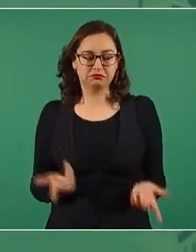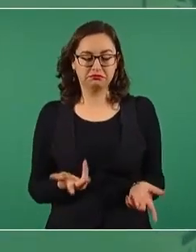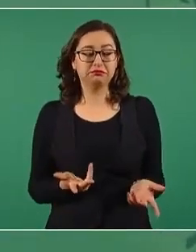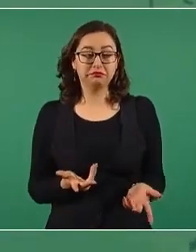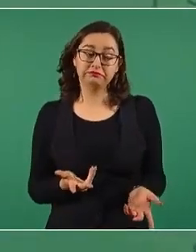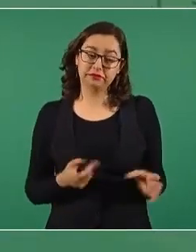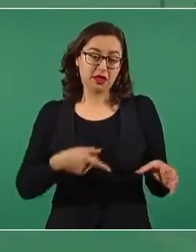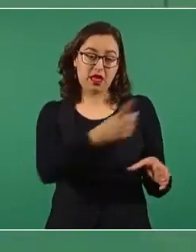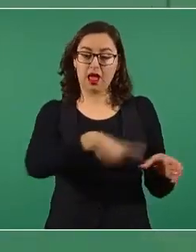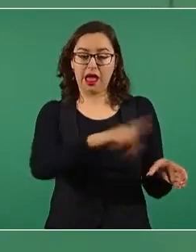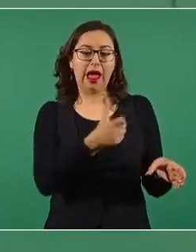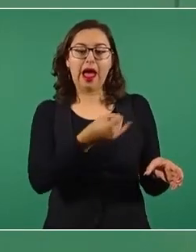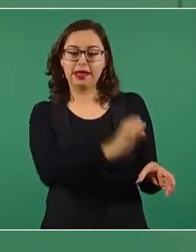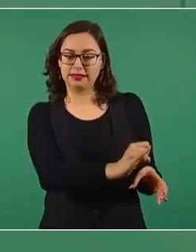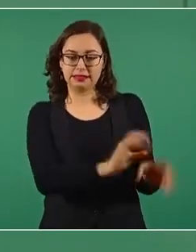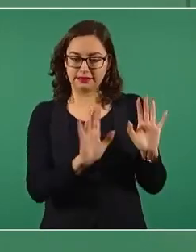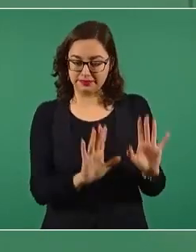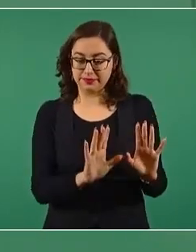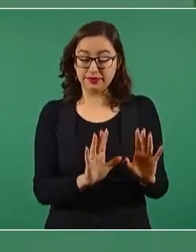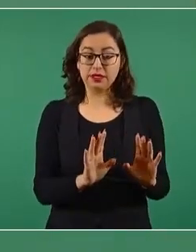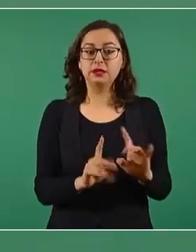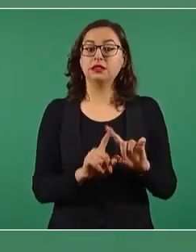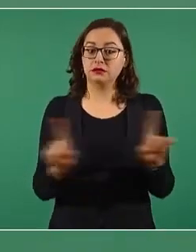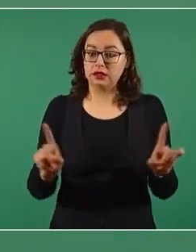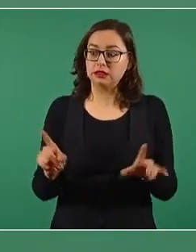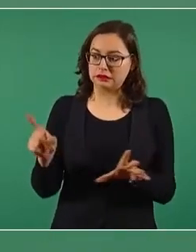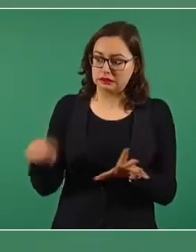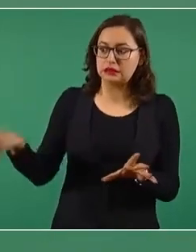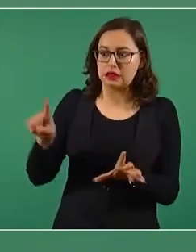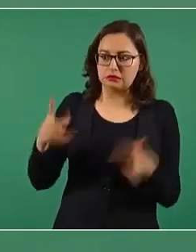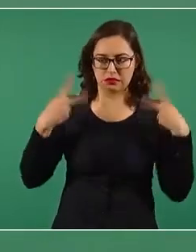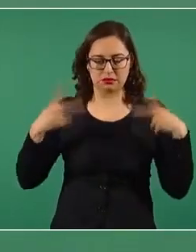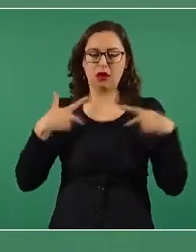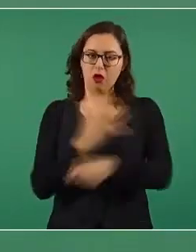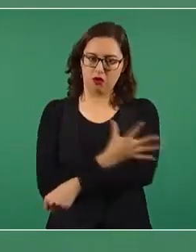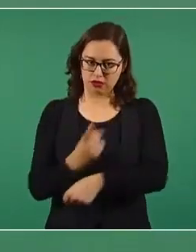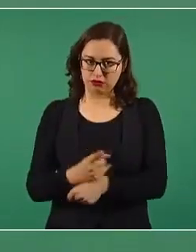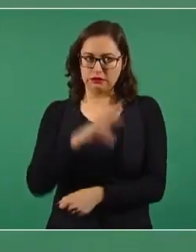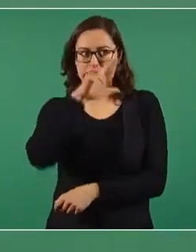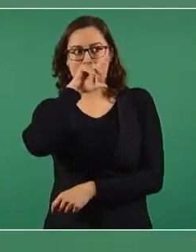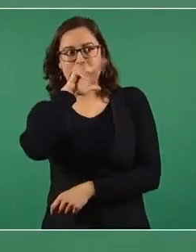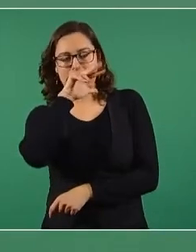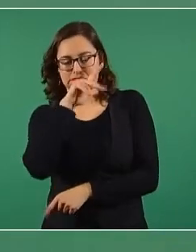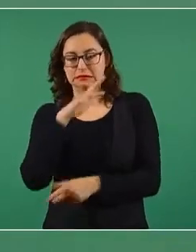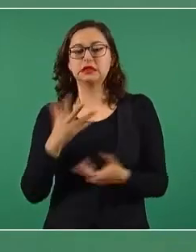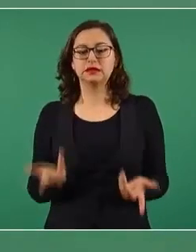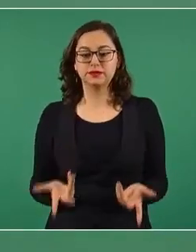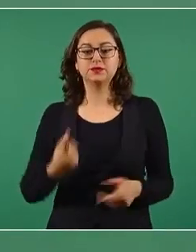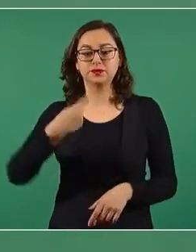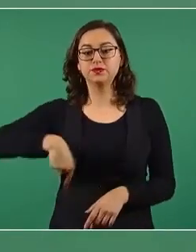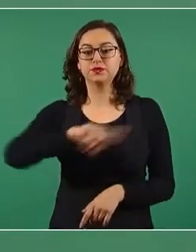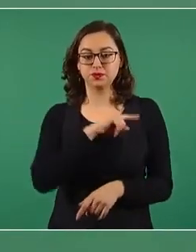preocupada por la situación de los niños. Entonces, vamos a actuar de